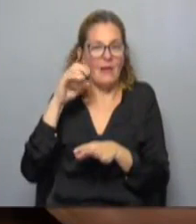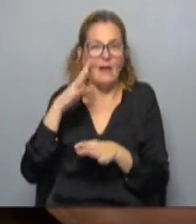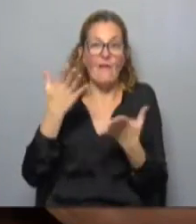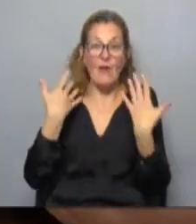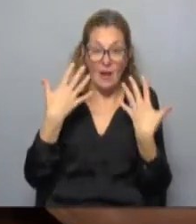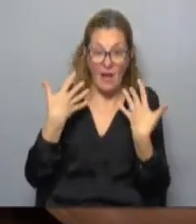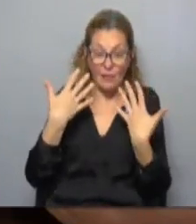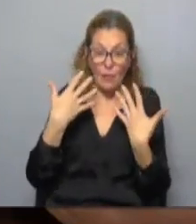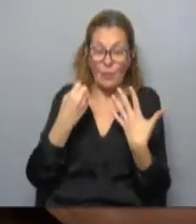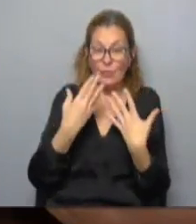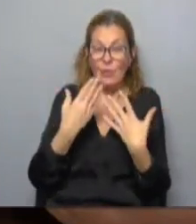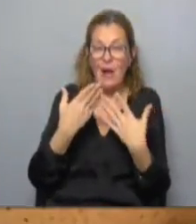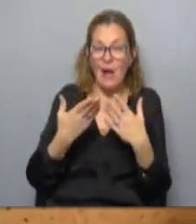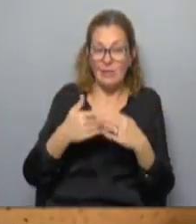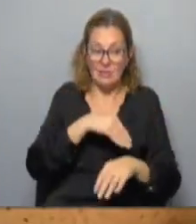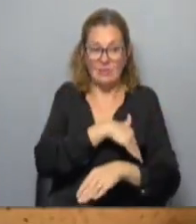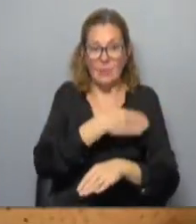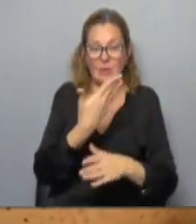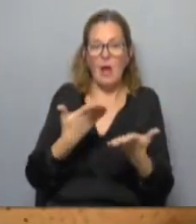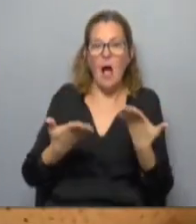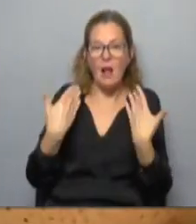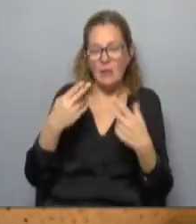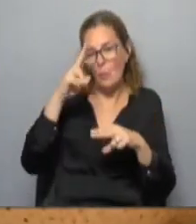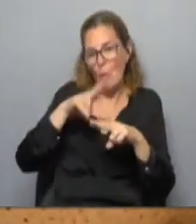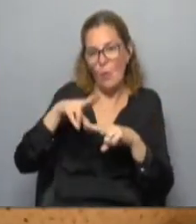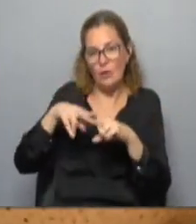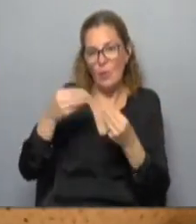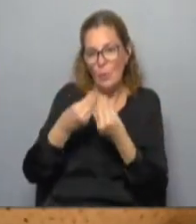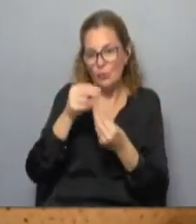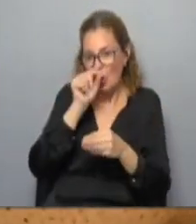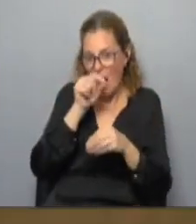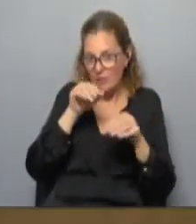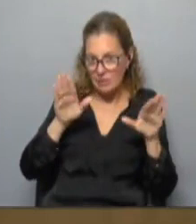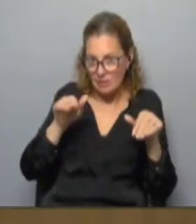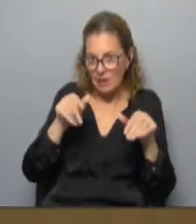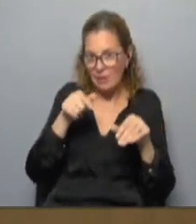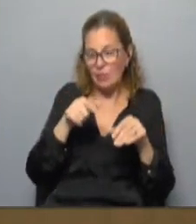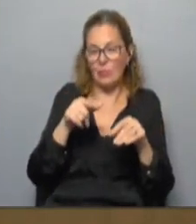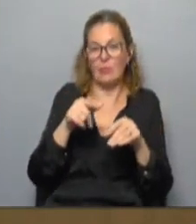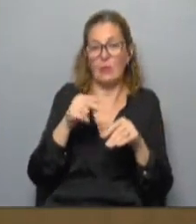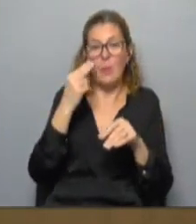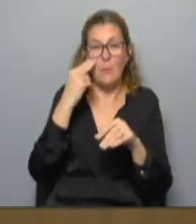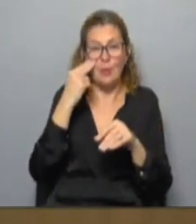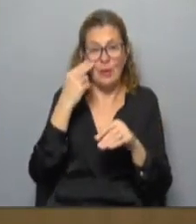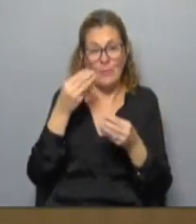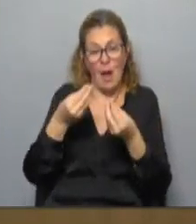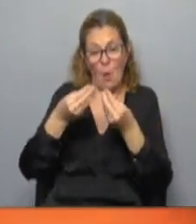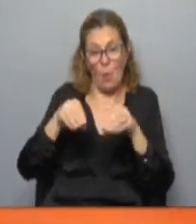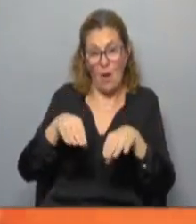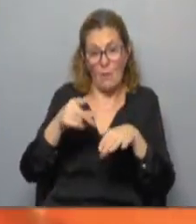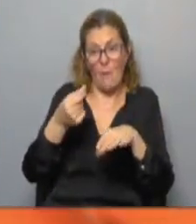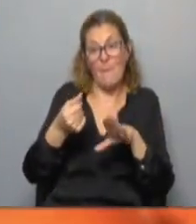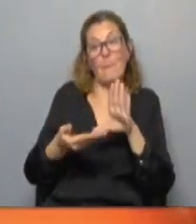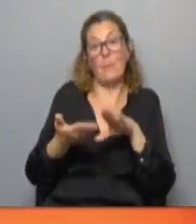verano cuando las altas temperaturas determinan una mortandad muy grande de gallinas y eso terminó impactando en el precio de los huevos